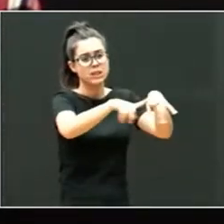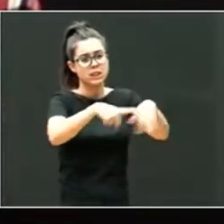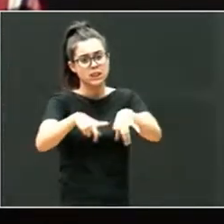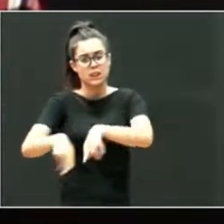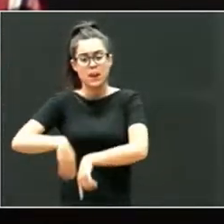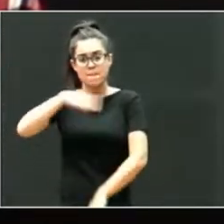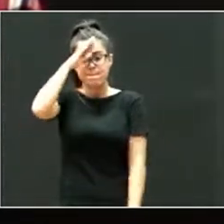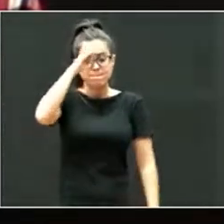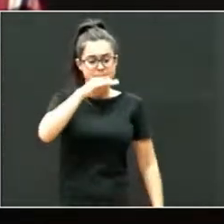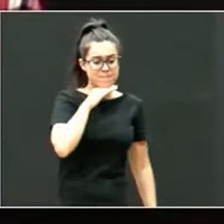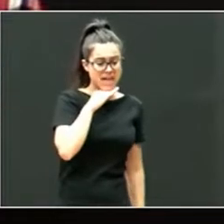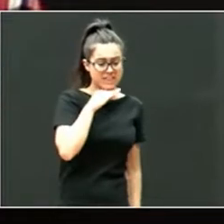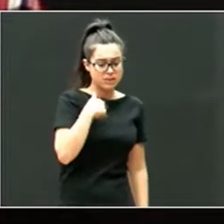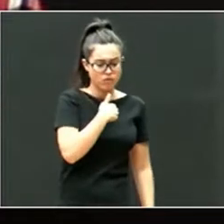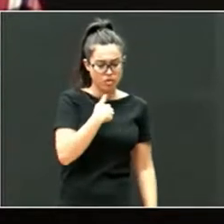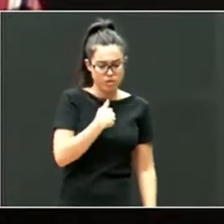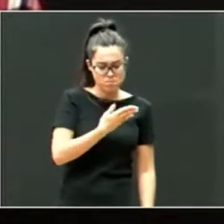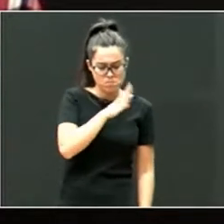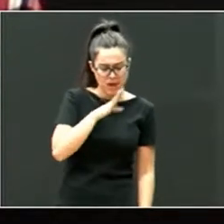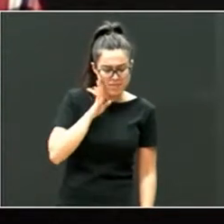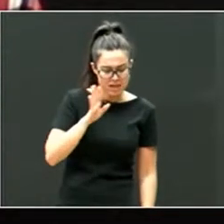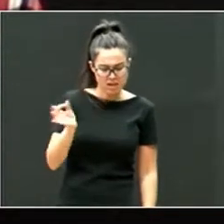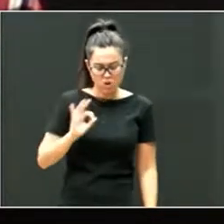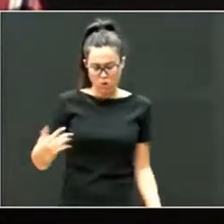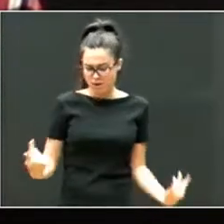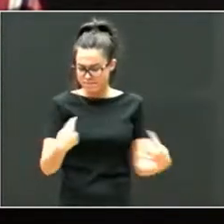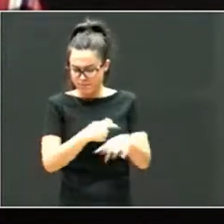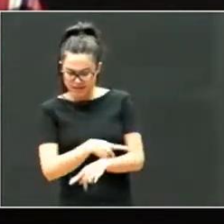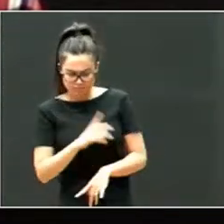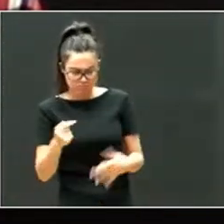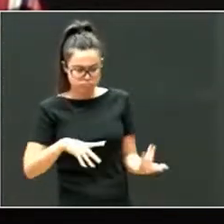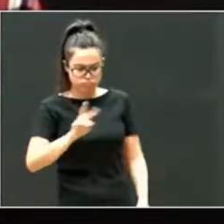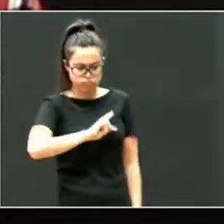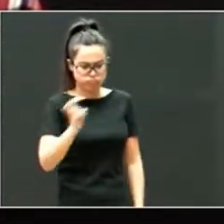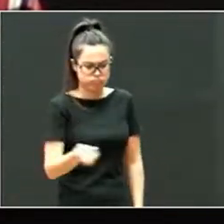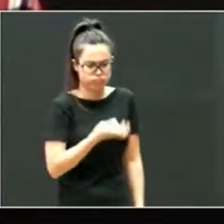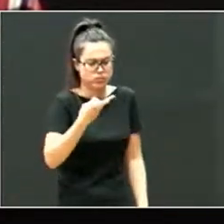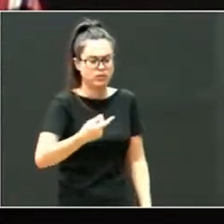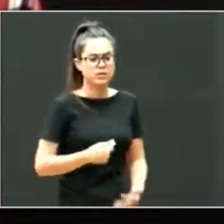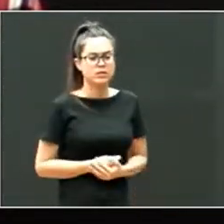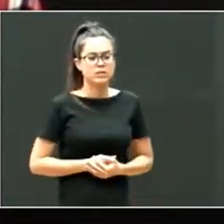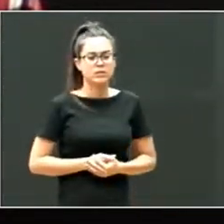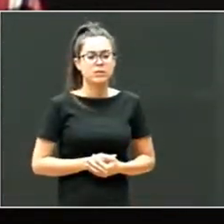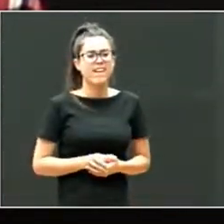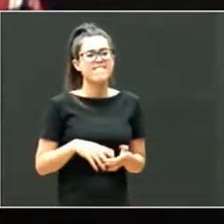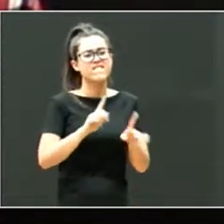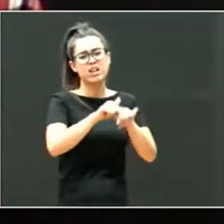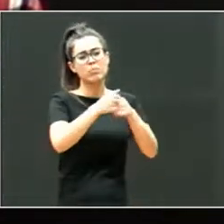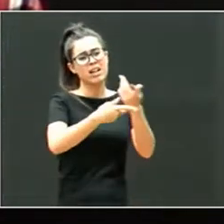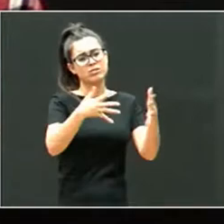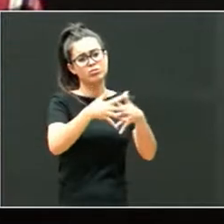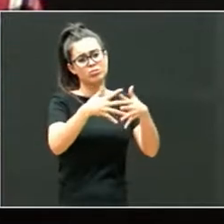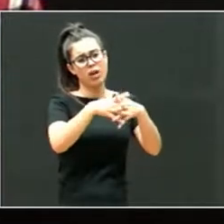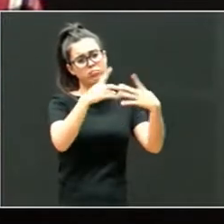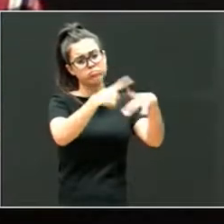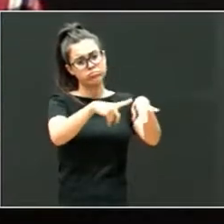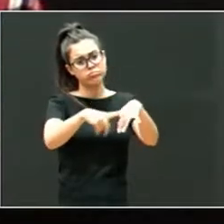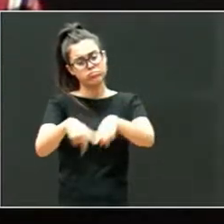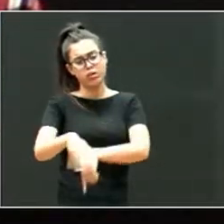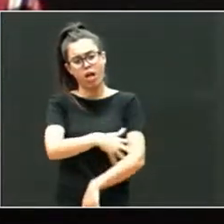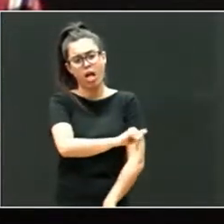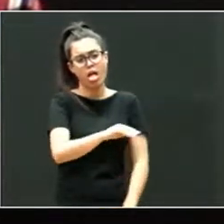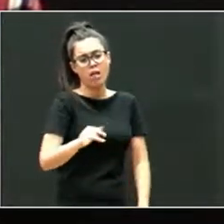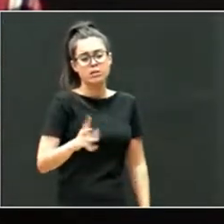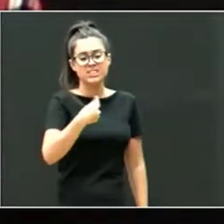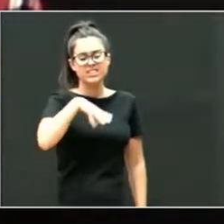padres que son madres, hay madres que son padres, hay de todo ya, hay familias de muchas maneras. Y la escuela a veces